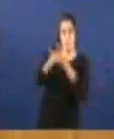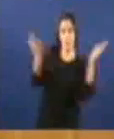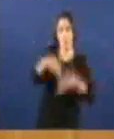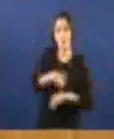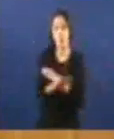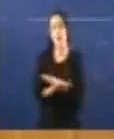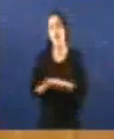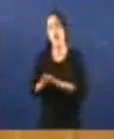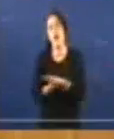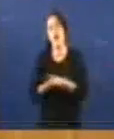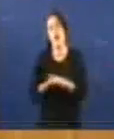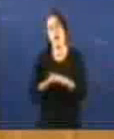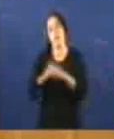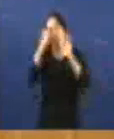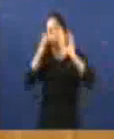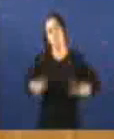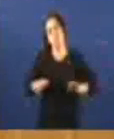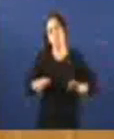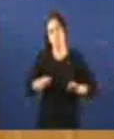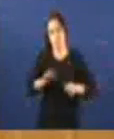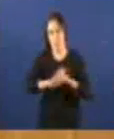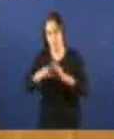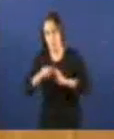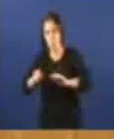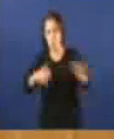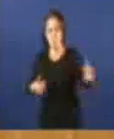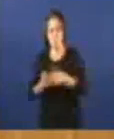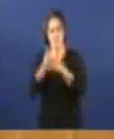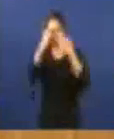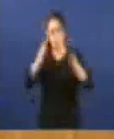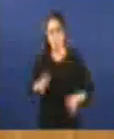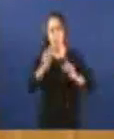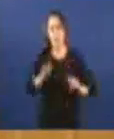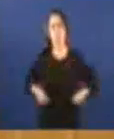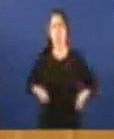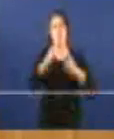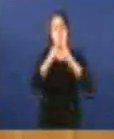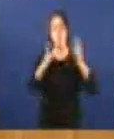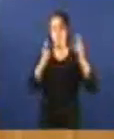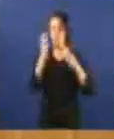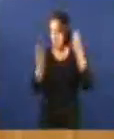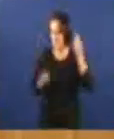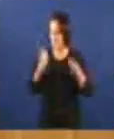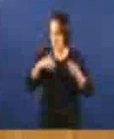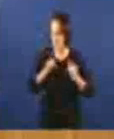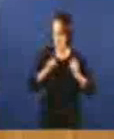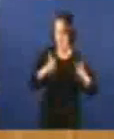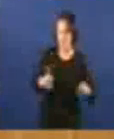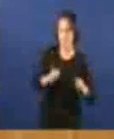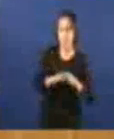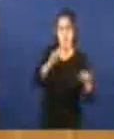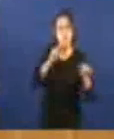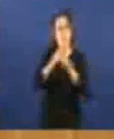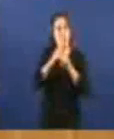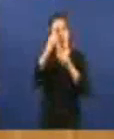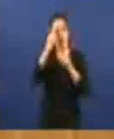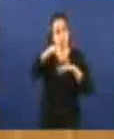racionalizar o que vostedes aplican a máxima irracionalidade, a racionalización do gasto público, que supoño que xa introducir a cartilla de racionamento,